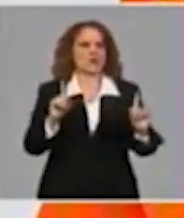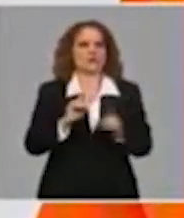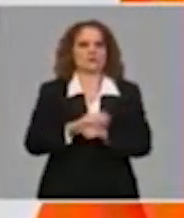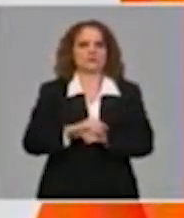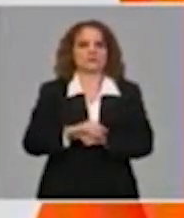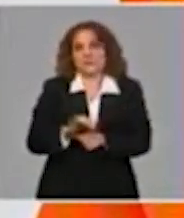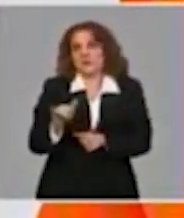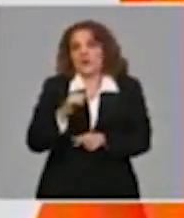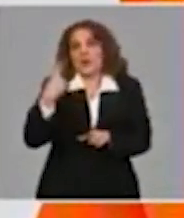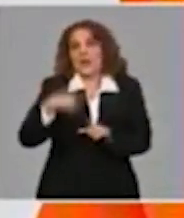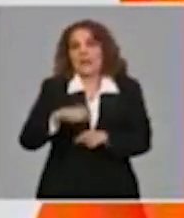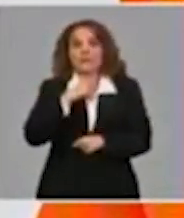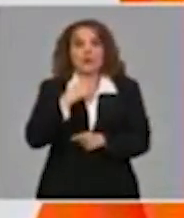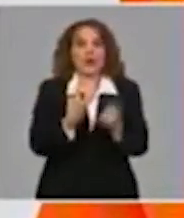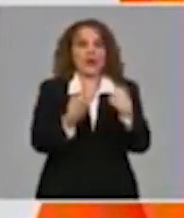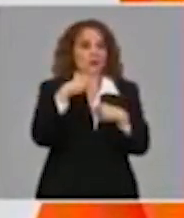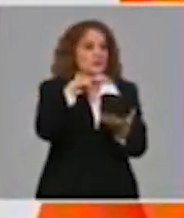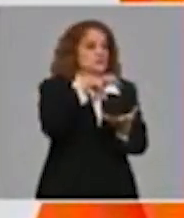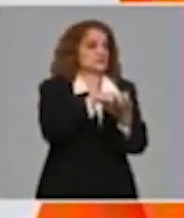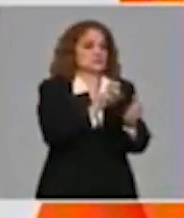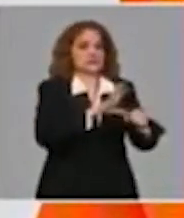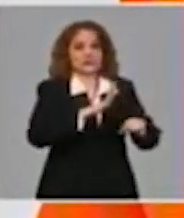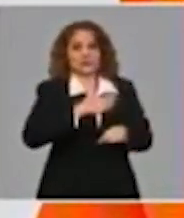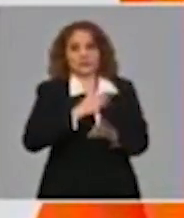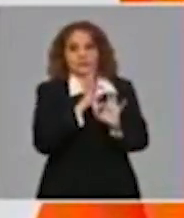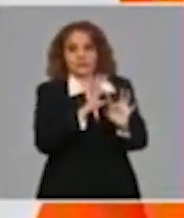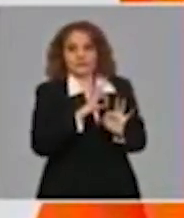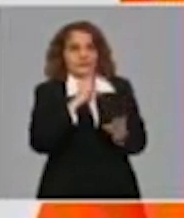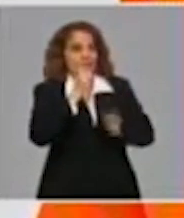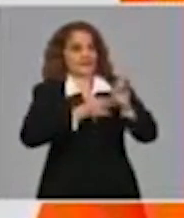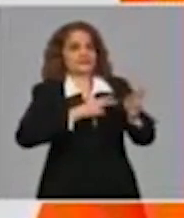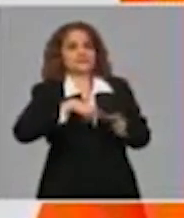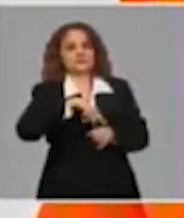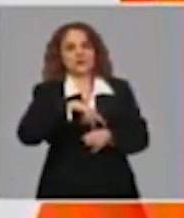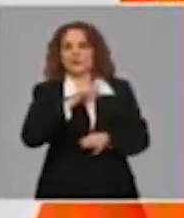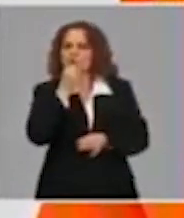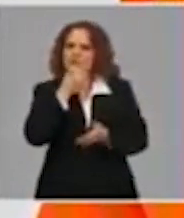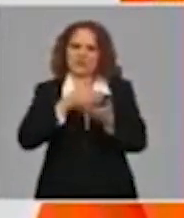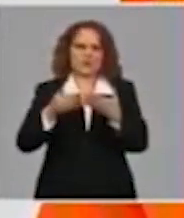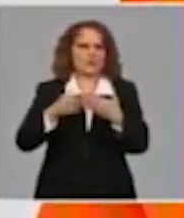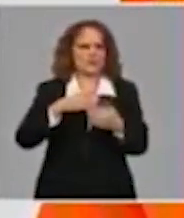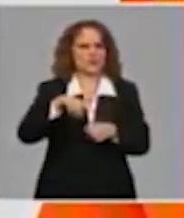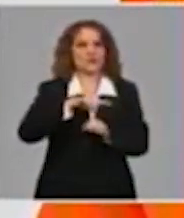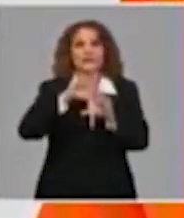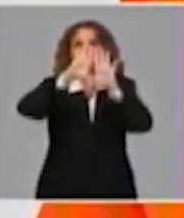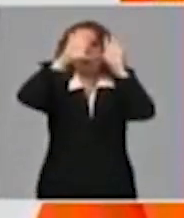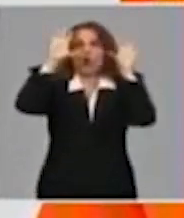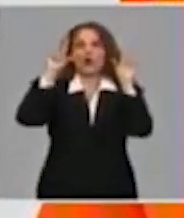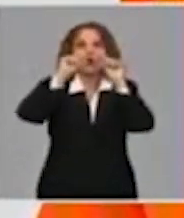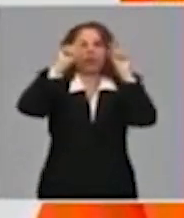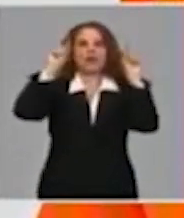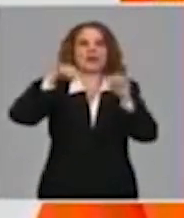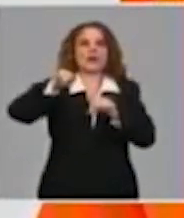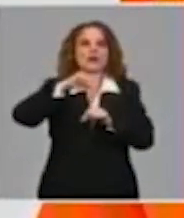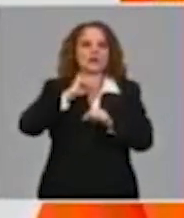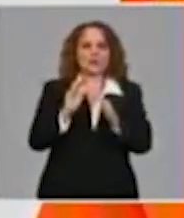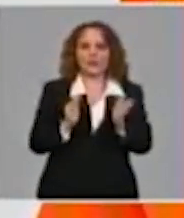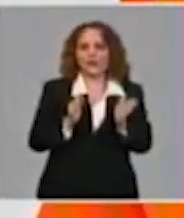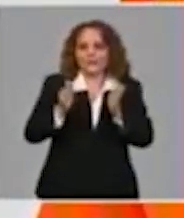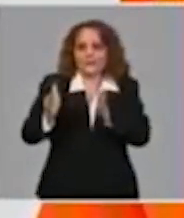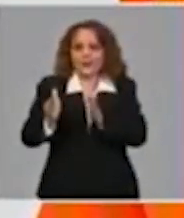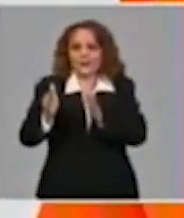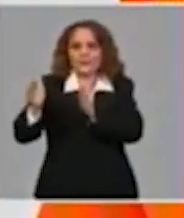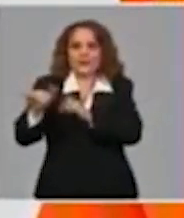decisión por un evento que podamos tener, también podrá ser, no todo el país tendrá que pasar a una fase inferior o